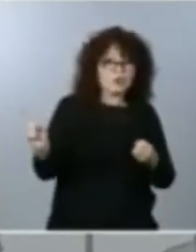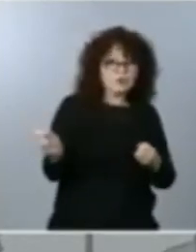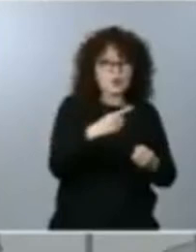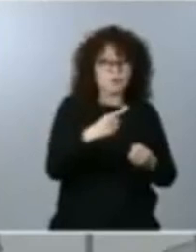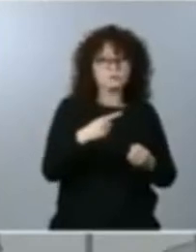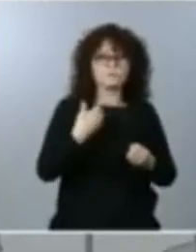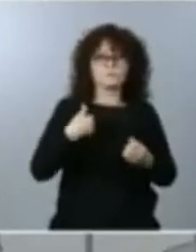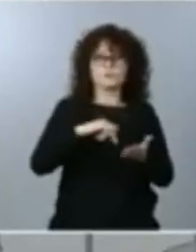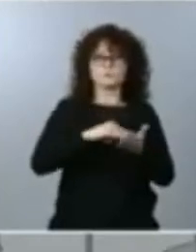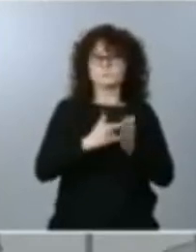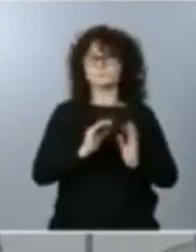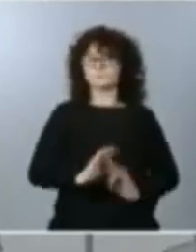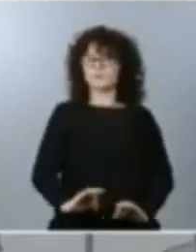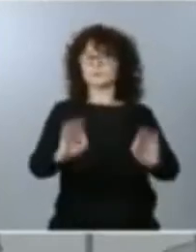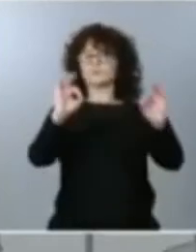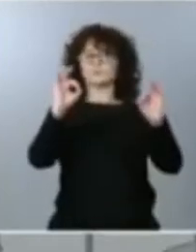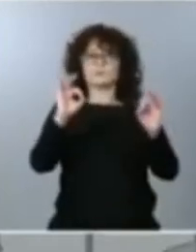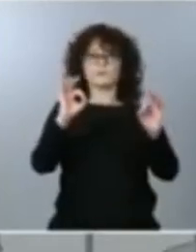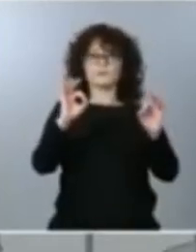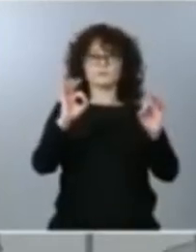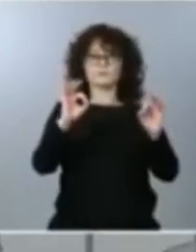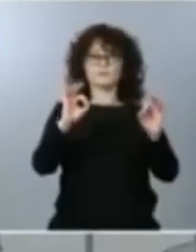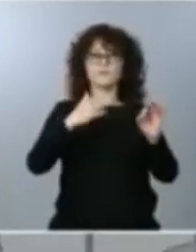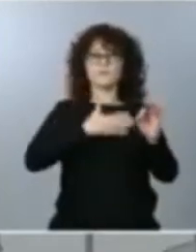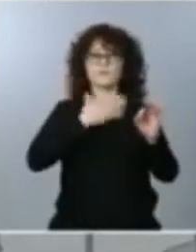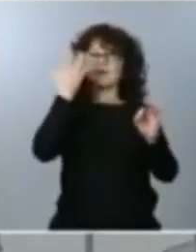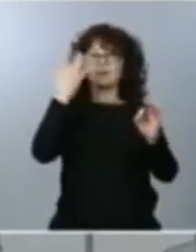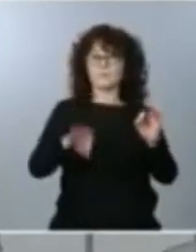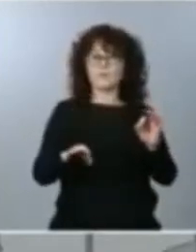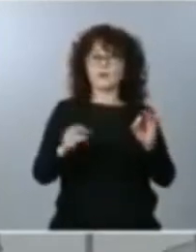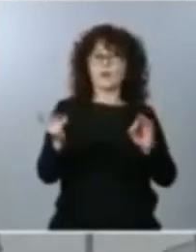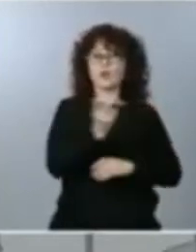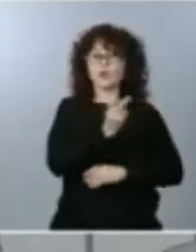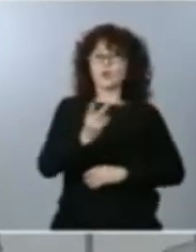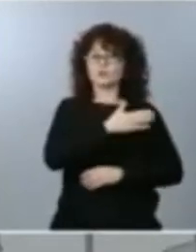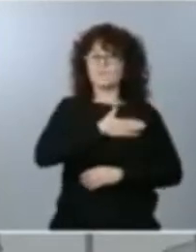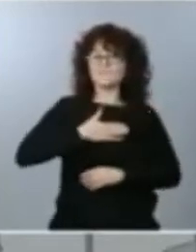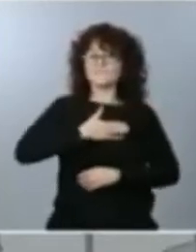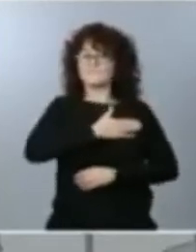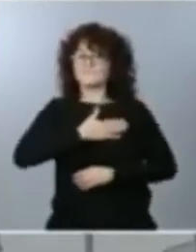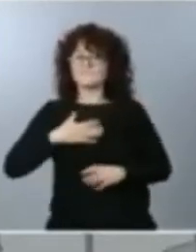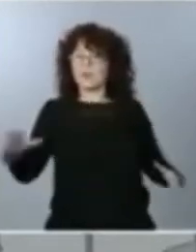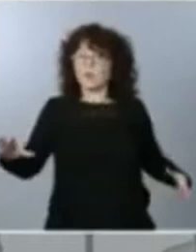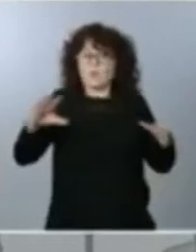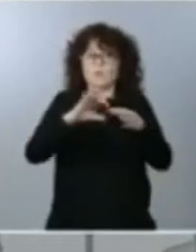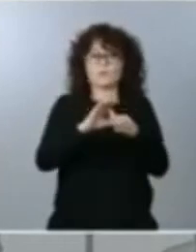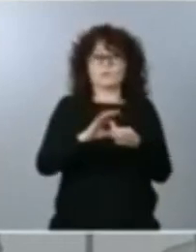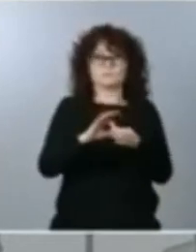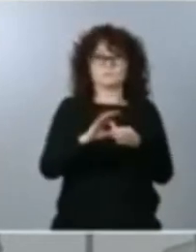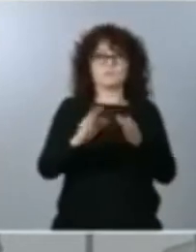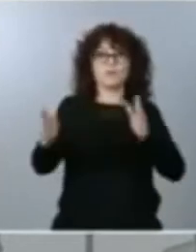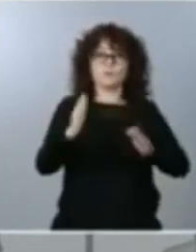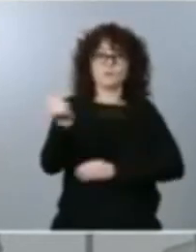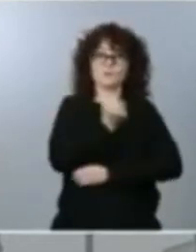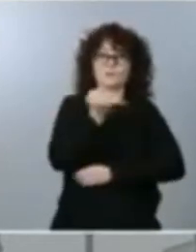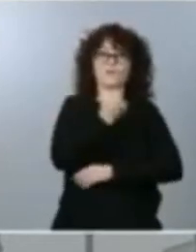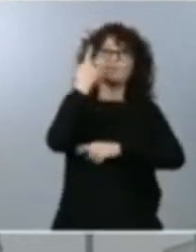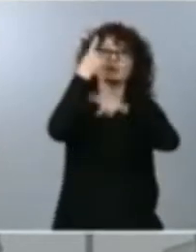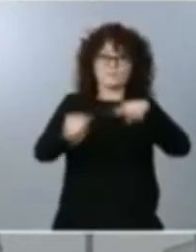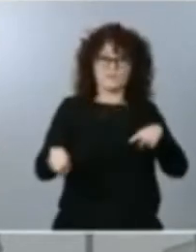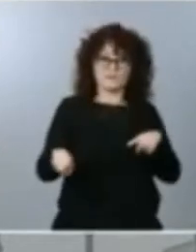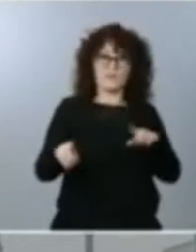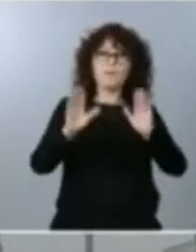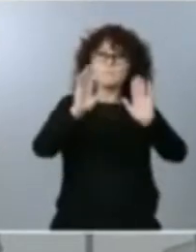específica que nos permita unir ambos deseos en una Navidad que va a ser distinta, pero más segura. Una Navidad, además,